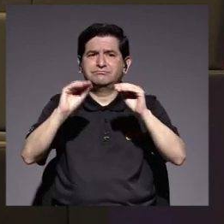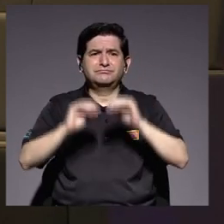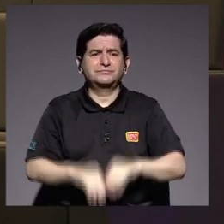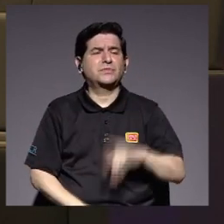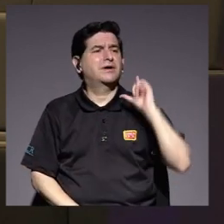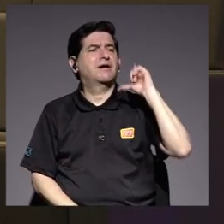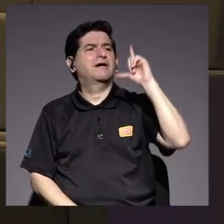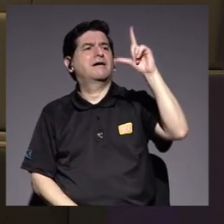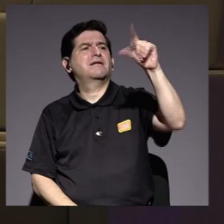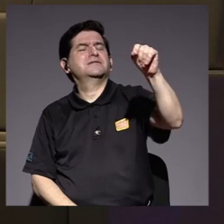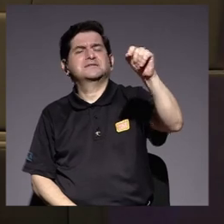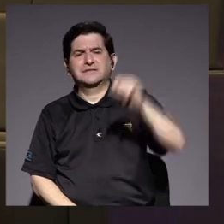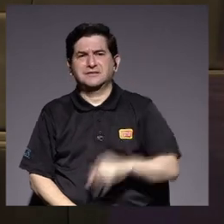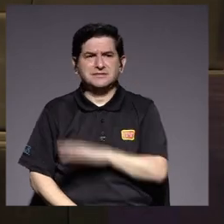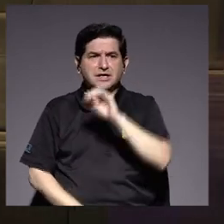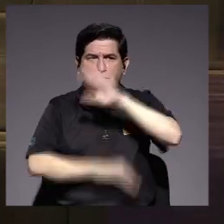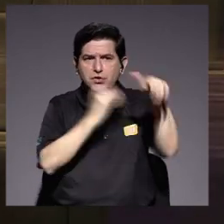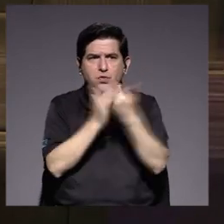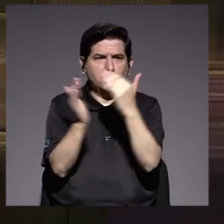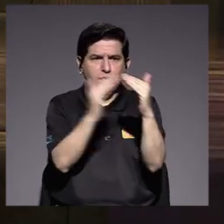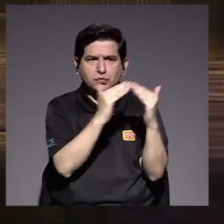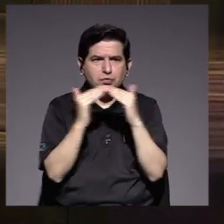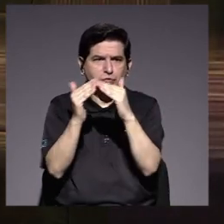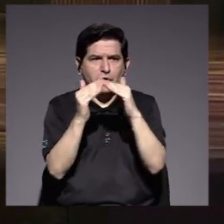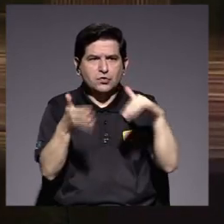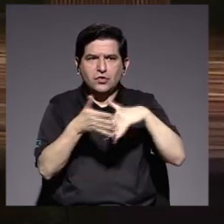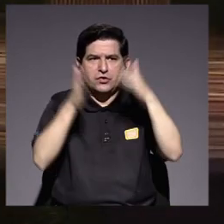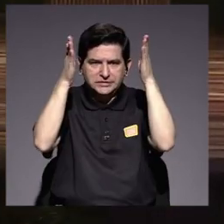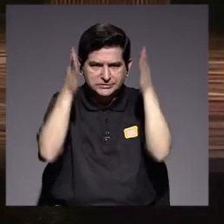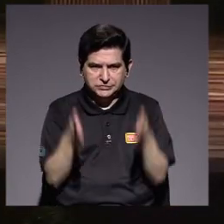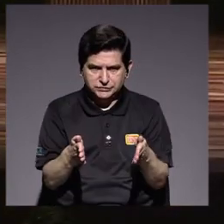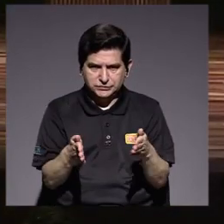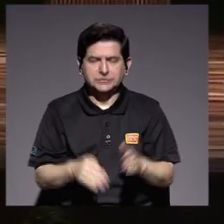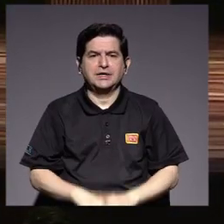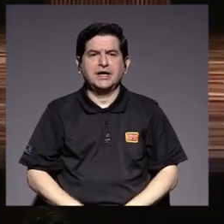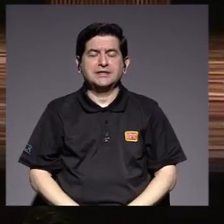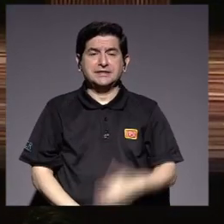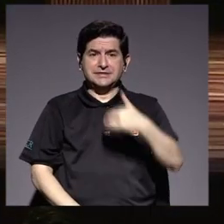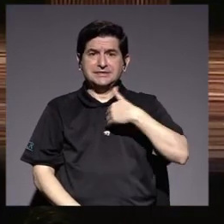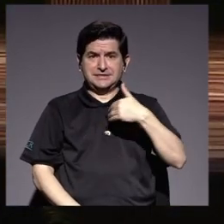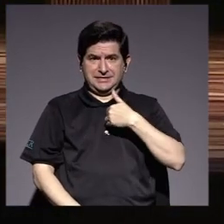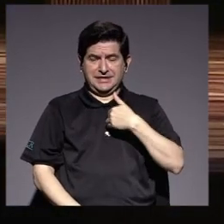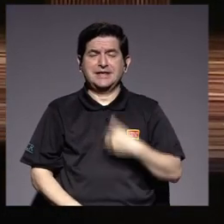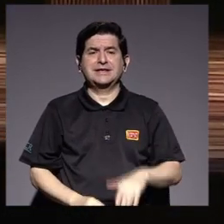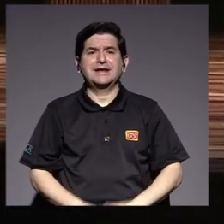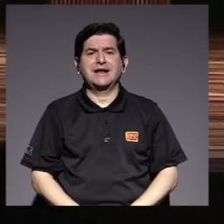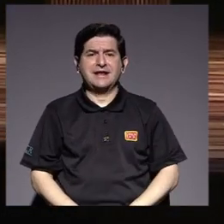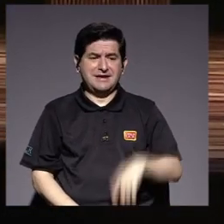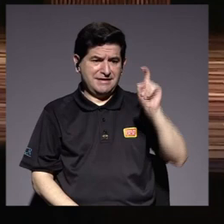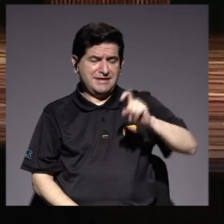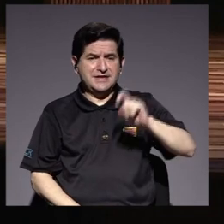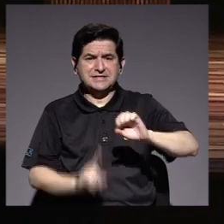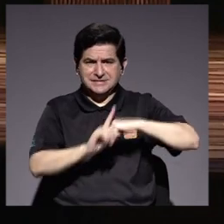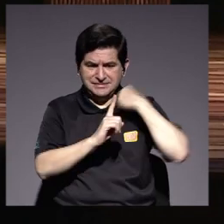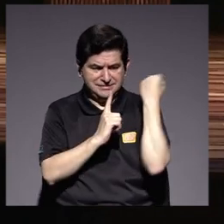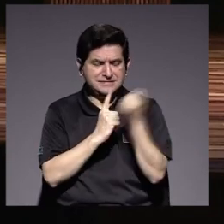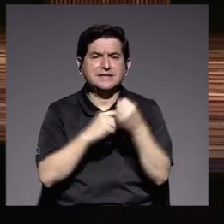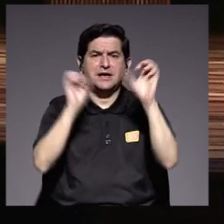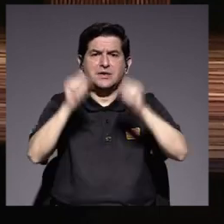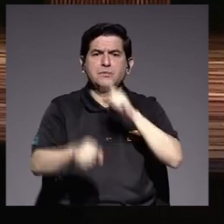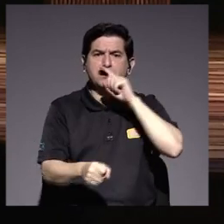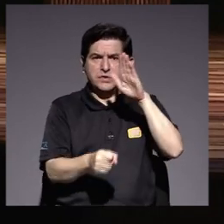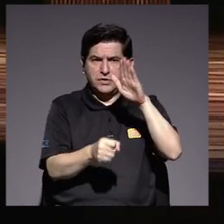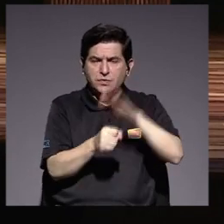remota y de que no toda la población estudiantil contaba con las condiciones requeridas para una